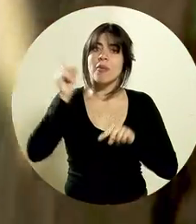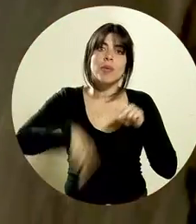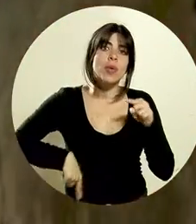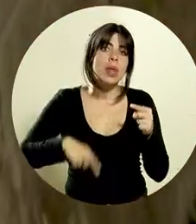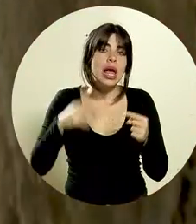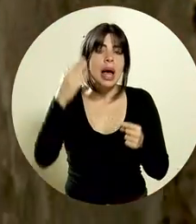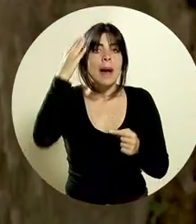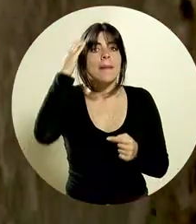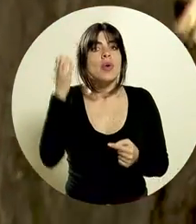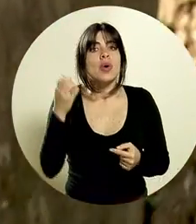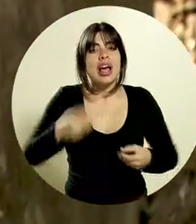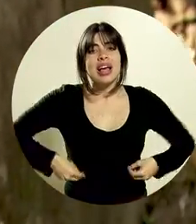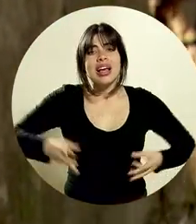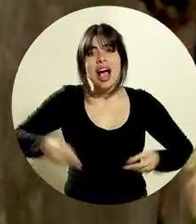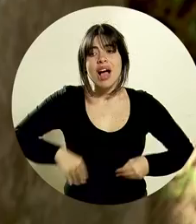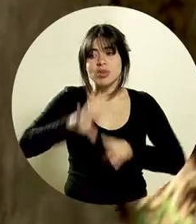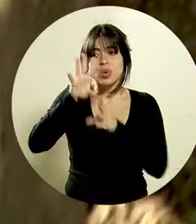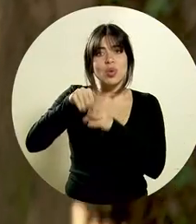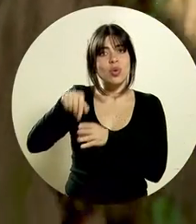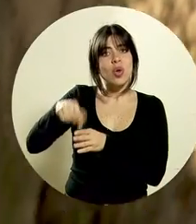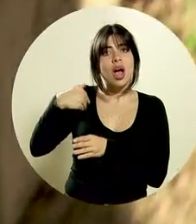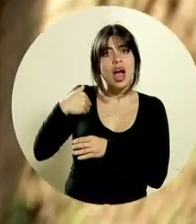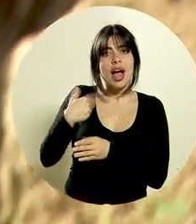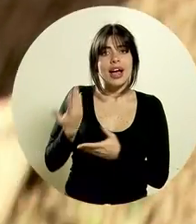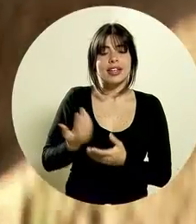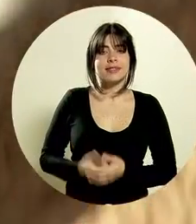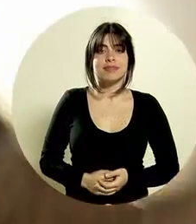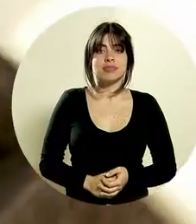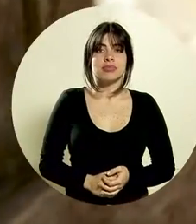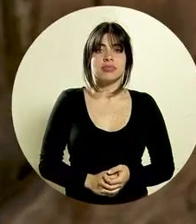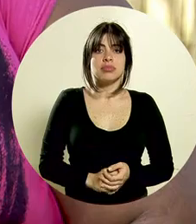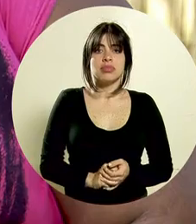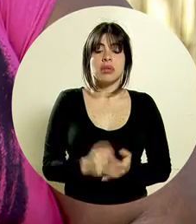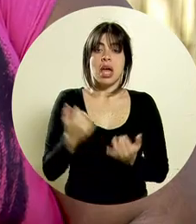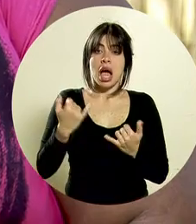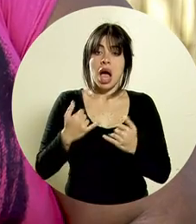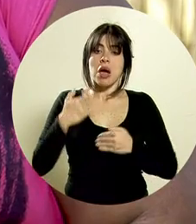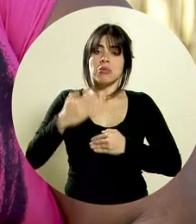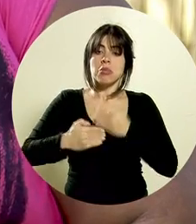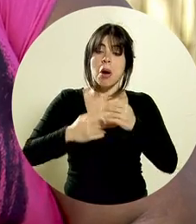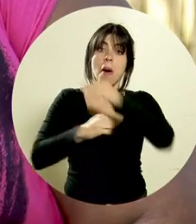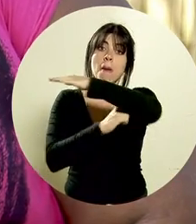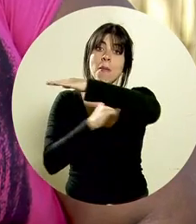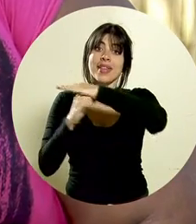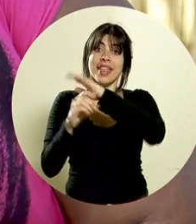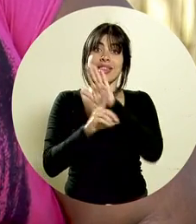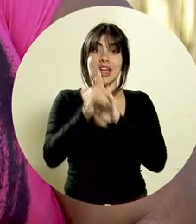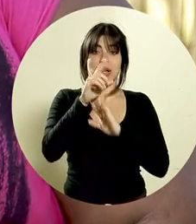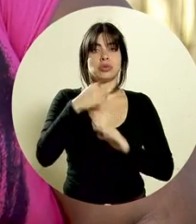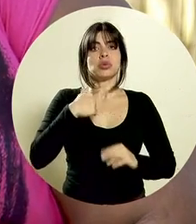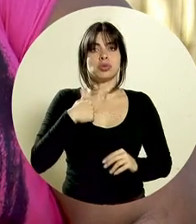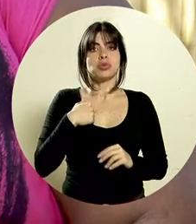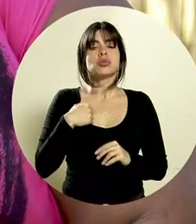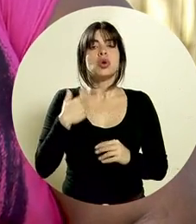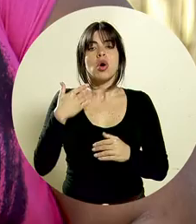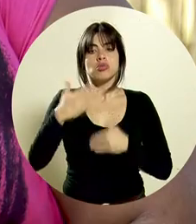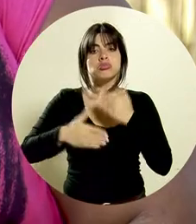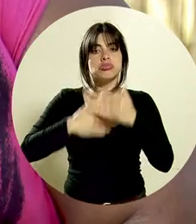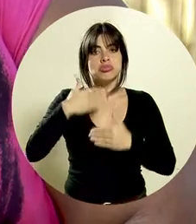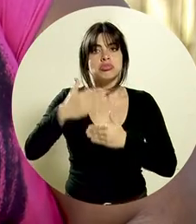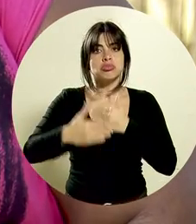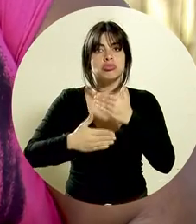de los Santos de los Últimos Días